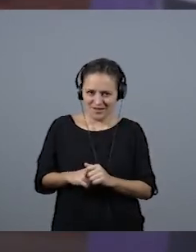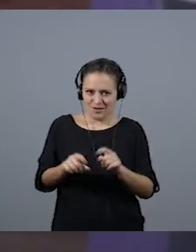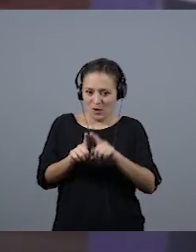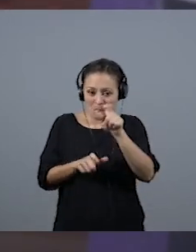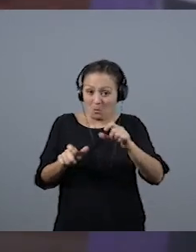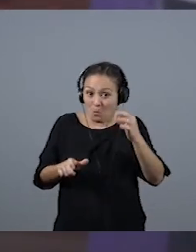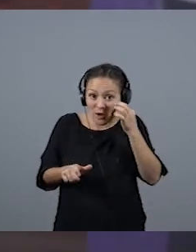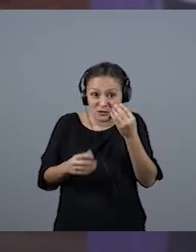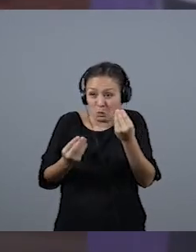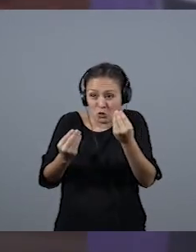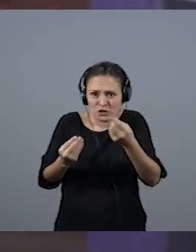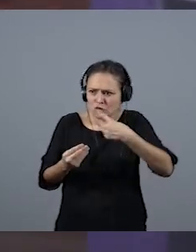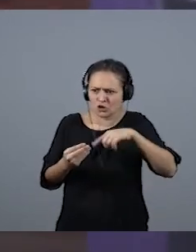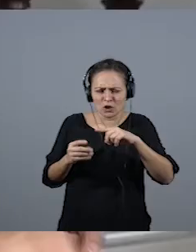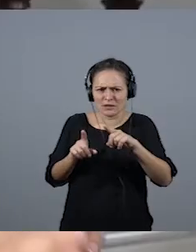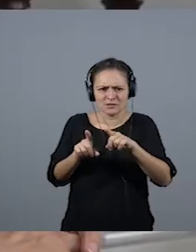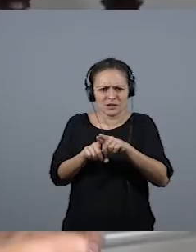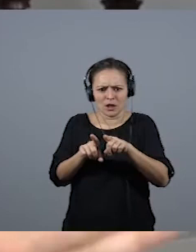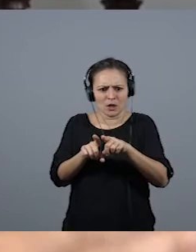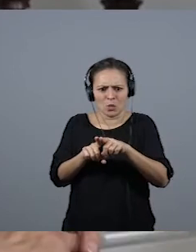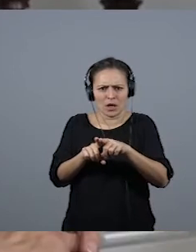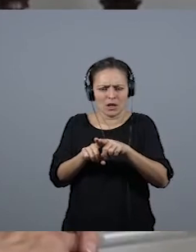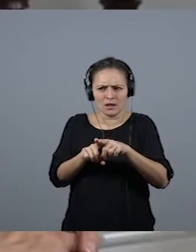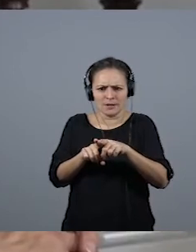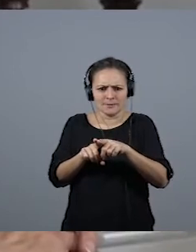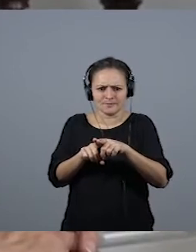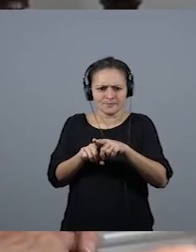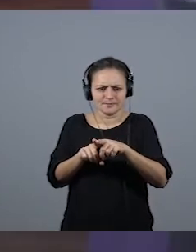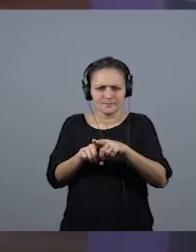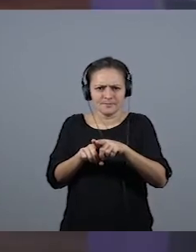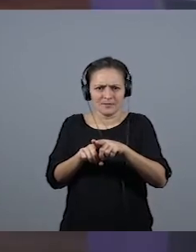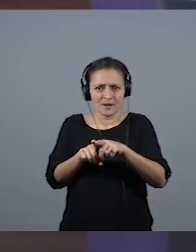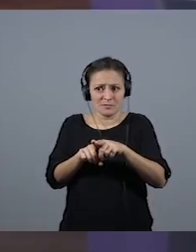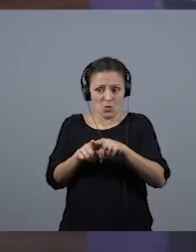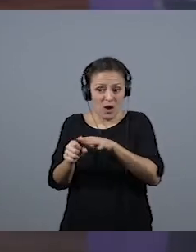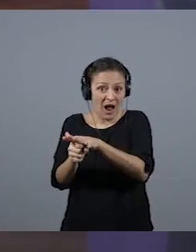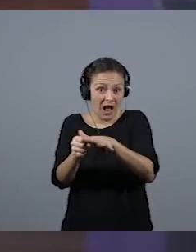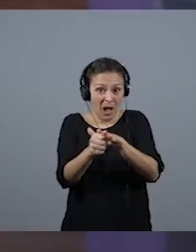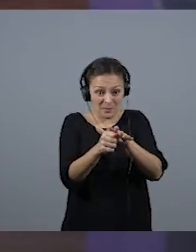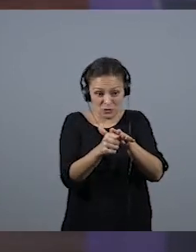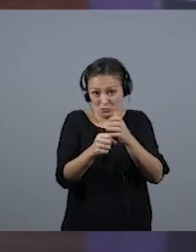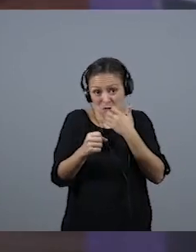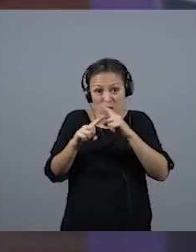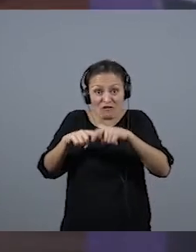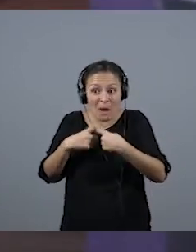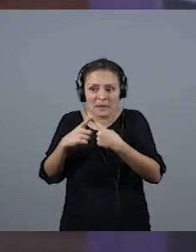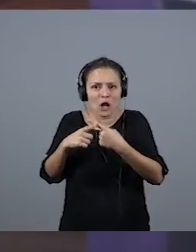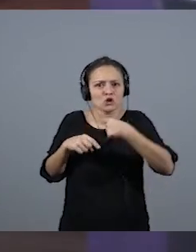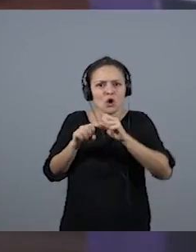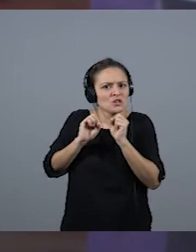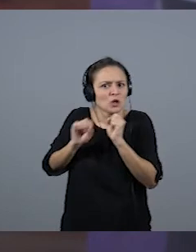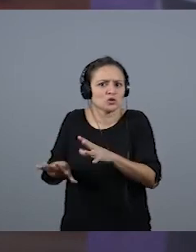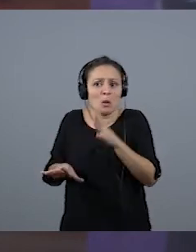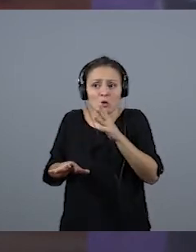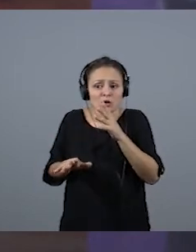mujeres que hemos tenido que renunciar, que renunciar a parcelas de familia porque hemos priorizado en